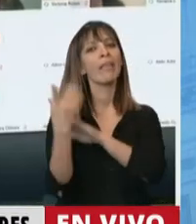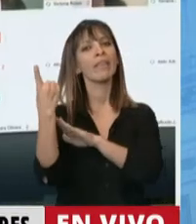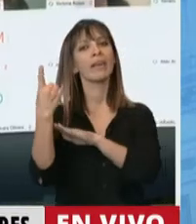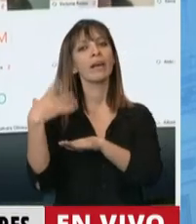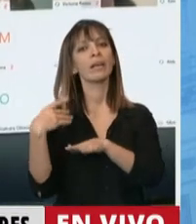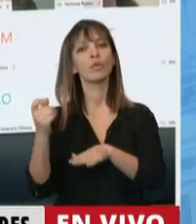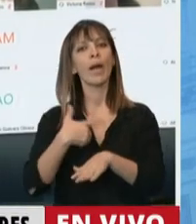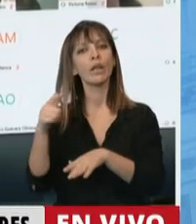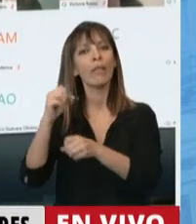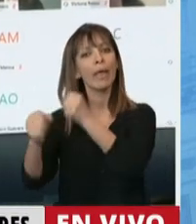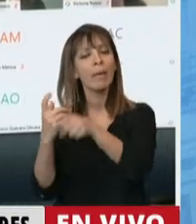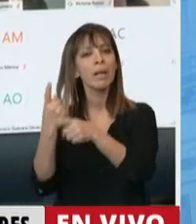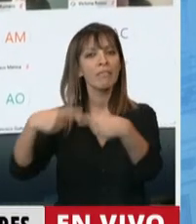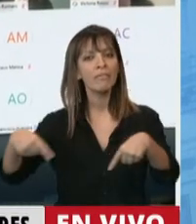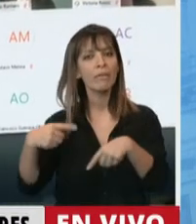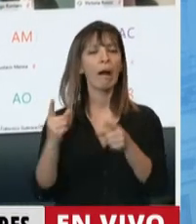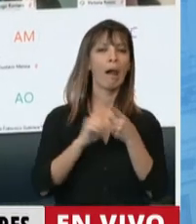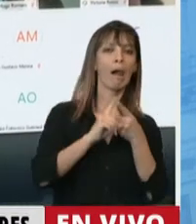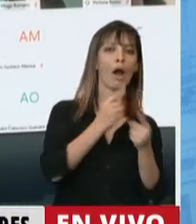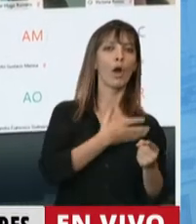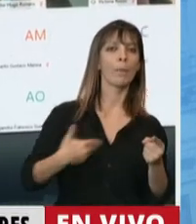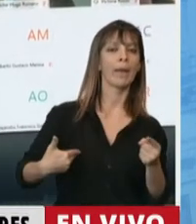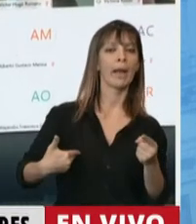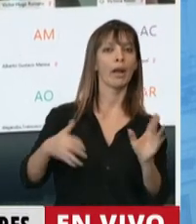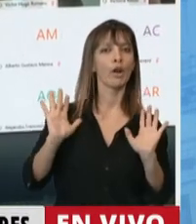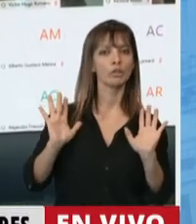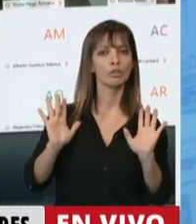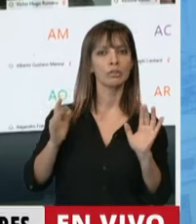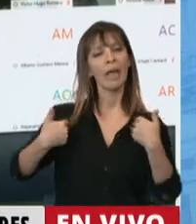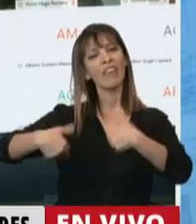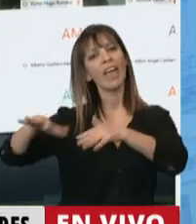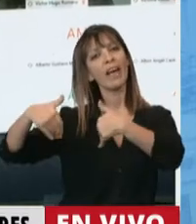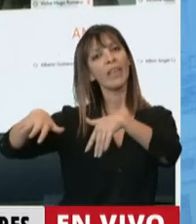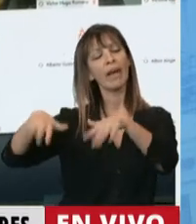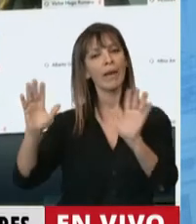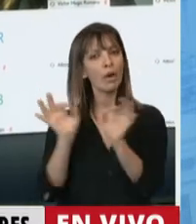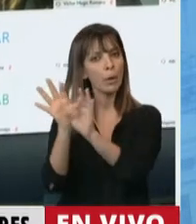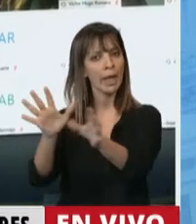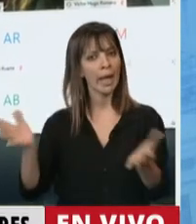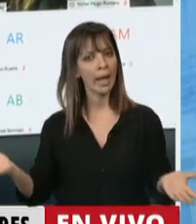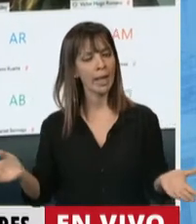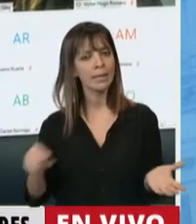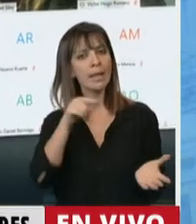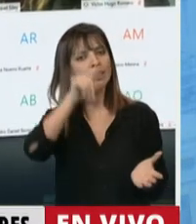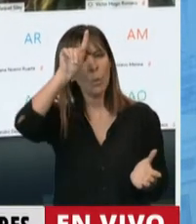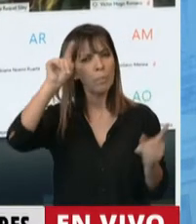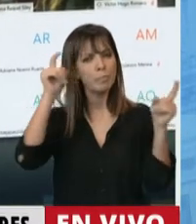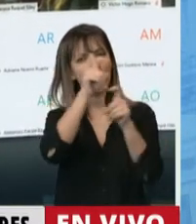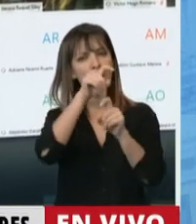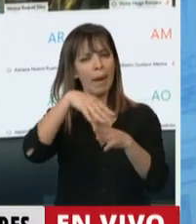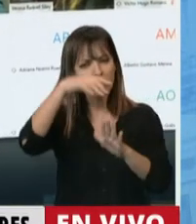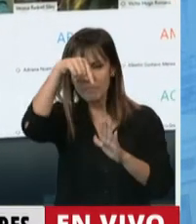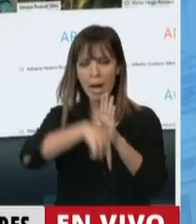sindicales que han dejado hacer a esas patronales. Entonces, esto es un problema de fondo.